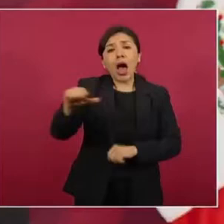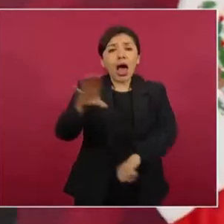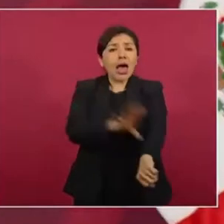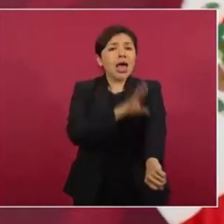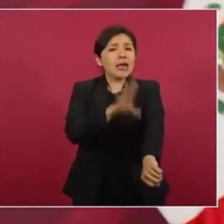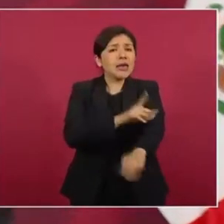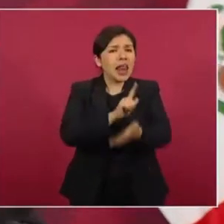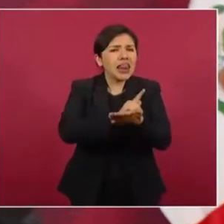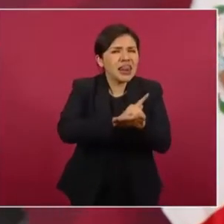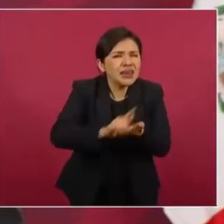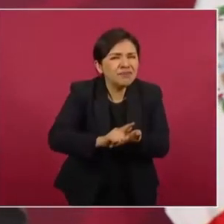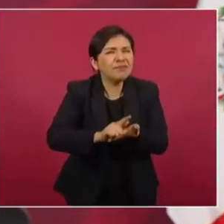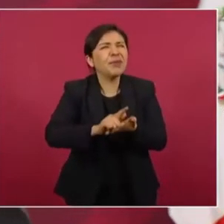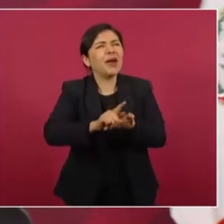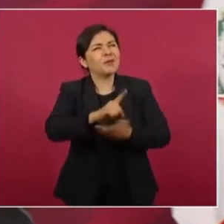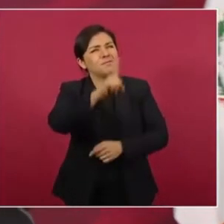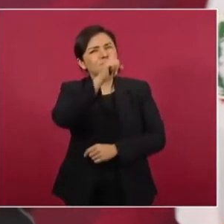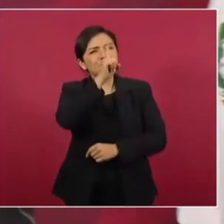mentira,